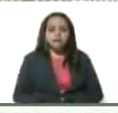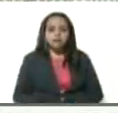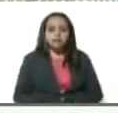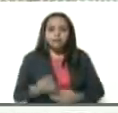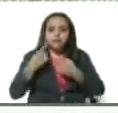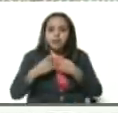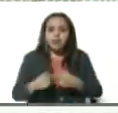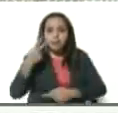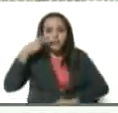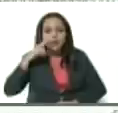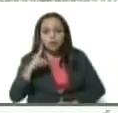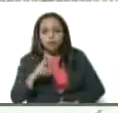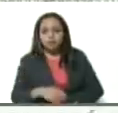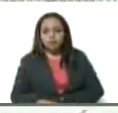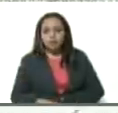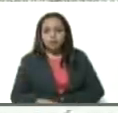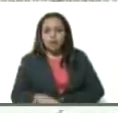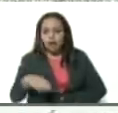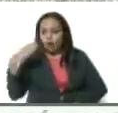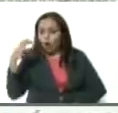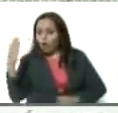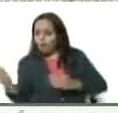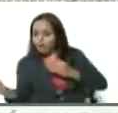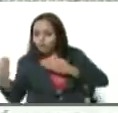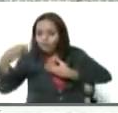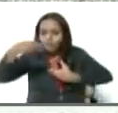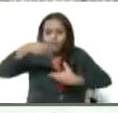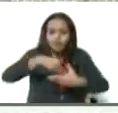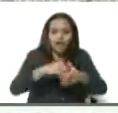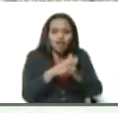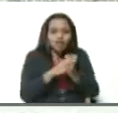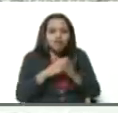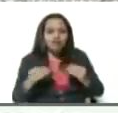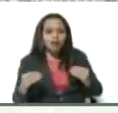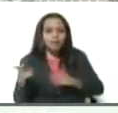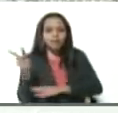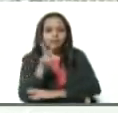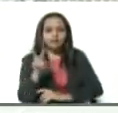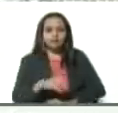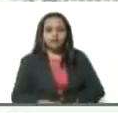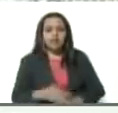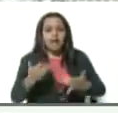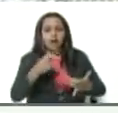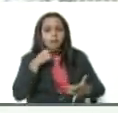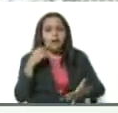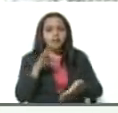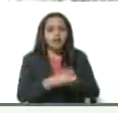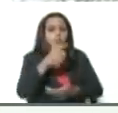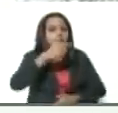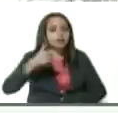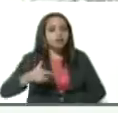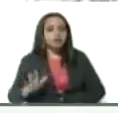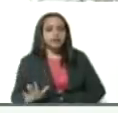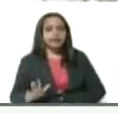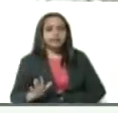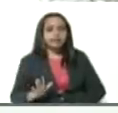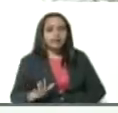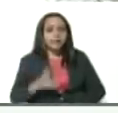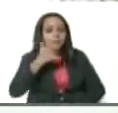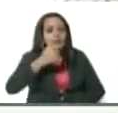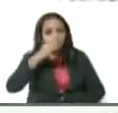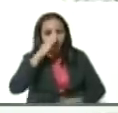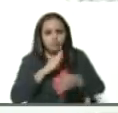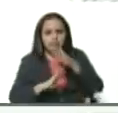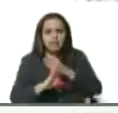pero los trocheros, el virus colombiano, se metió en todos lados y está matando gente inocente, gente humilde,